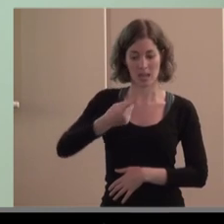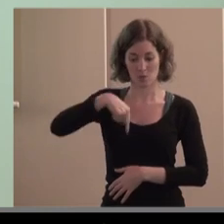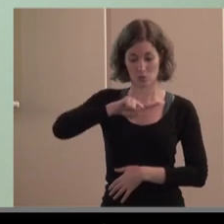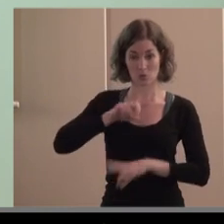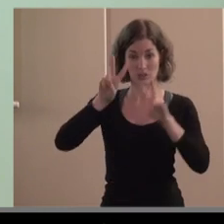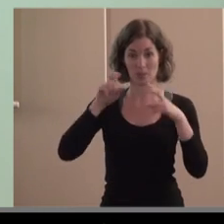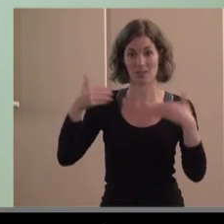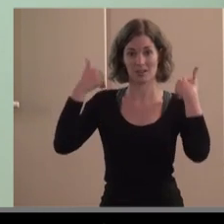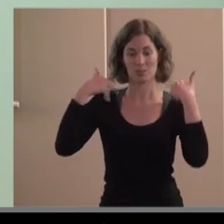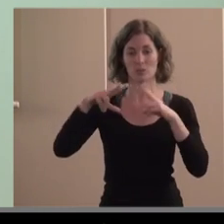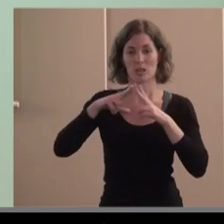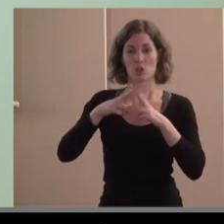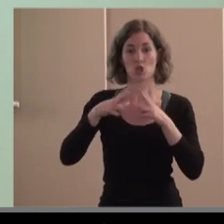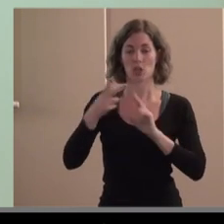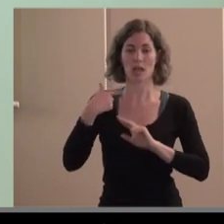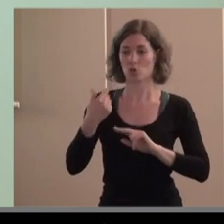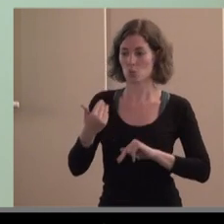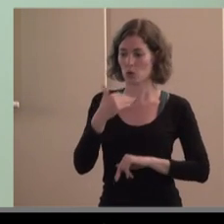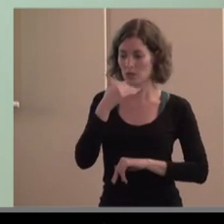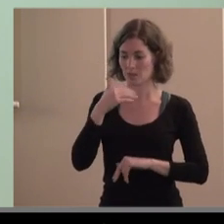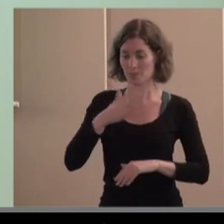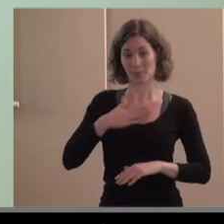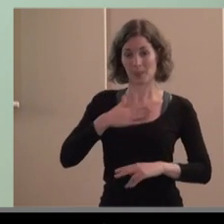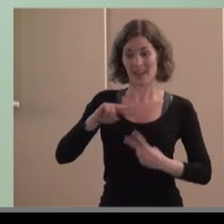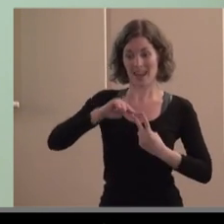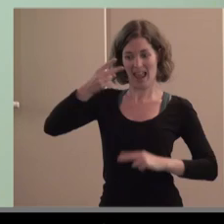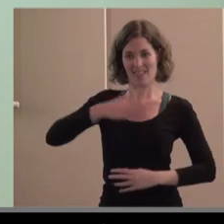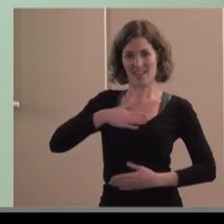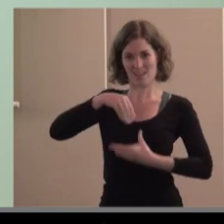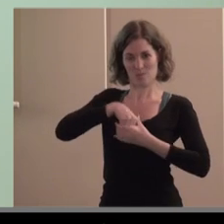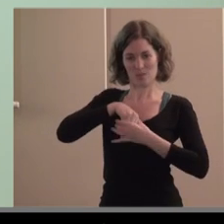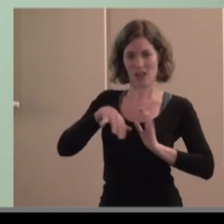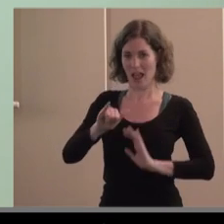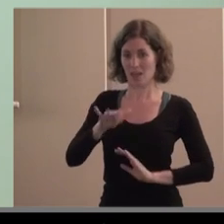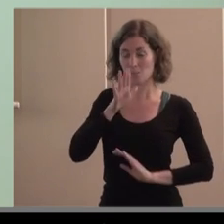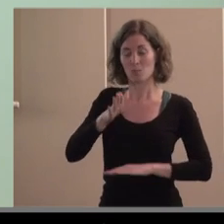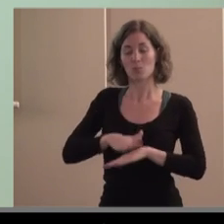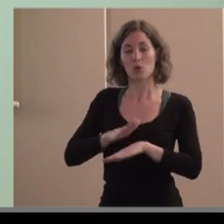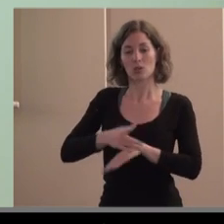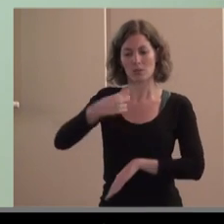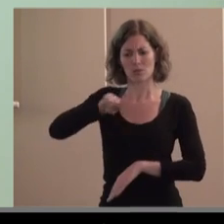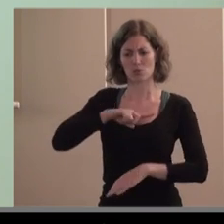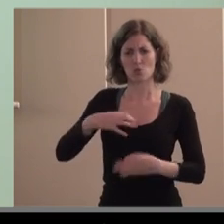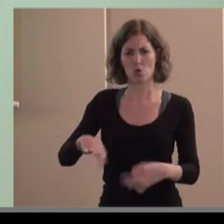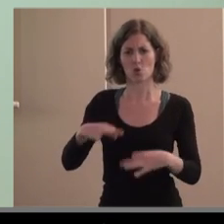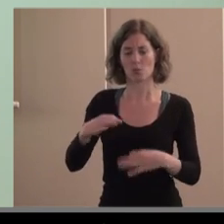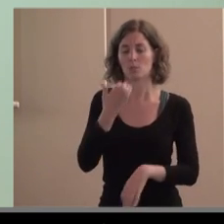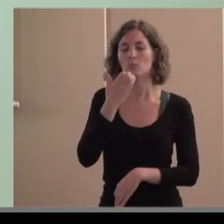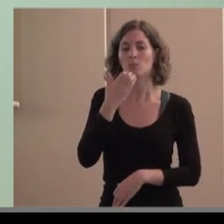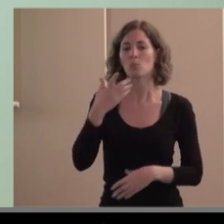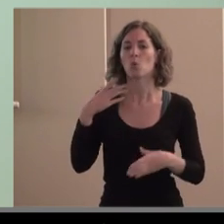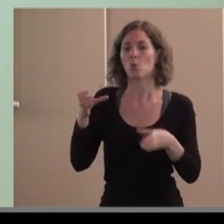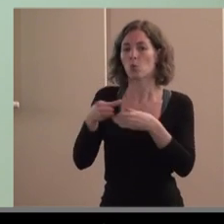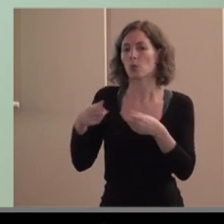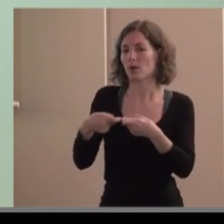responsabilidad social al final porque esto para nosotros es lo normal vosotros entendéis una cooperativa agraria que está en un pueblo determinado y dice que no se